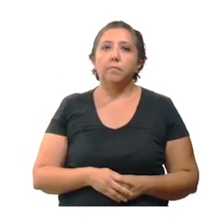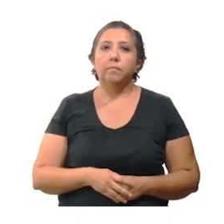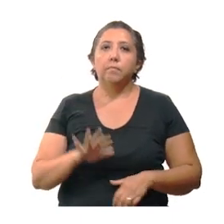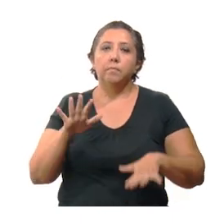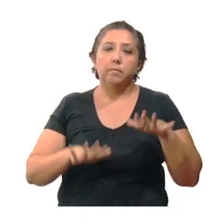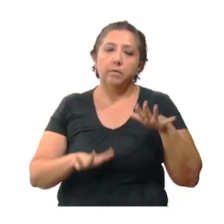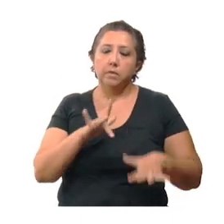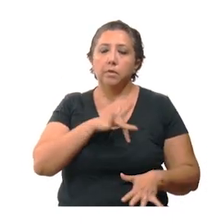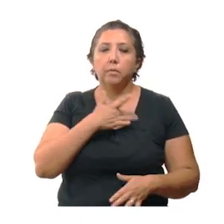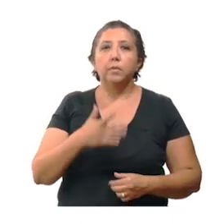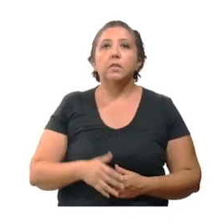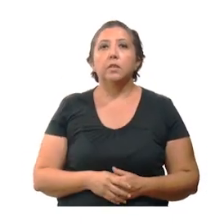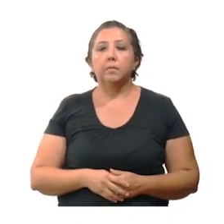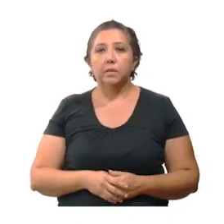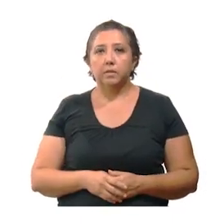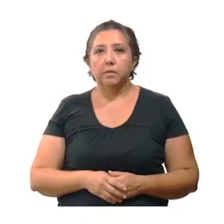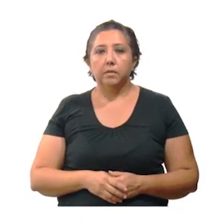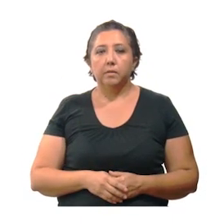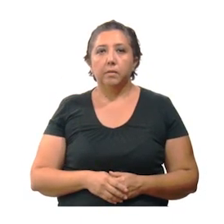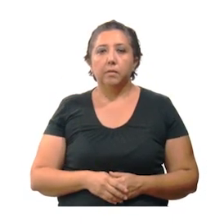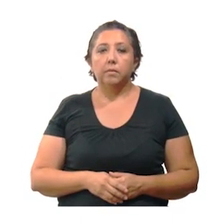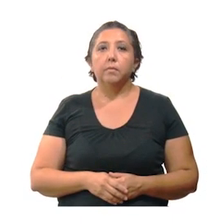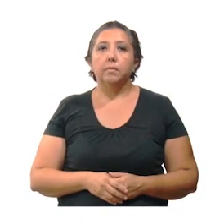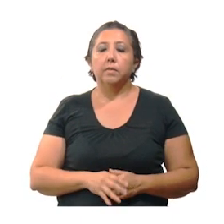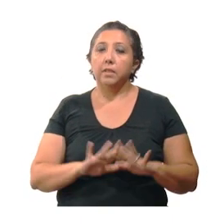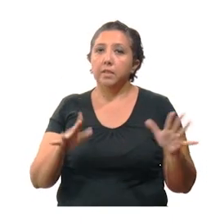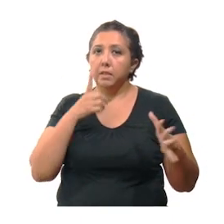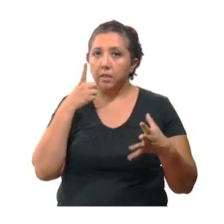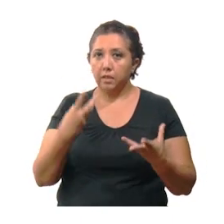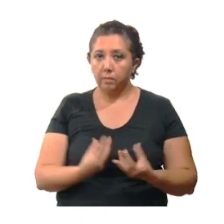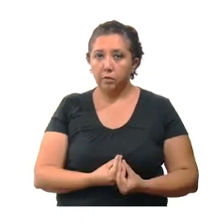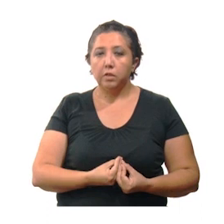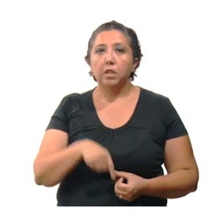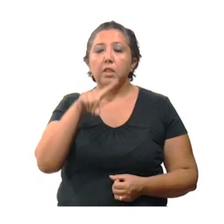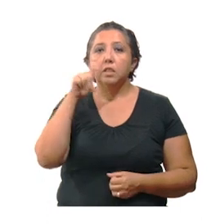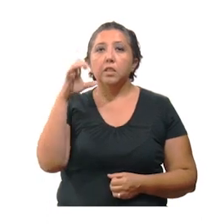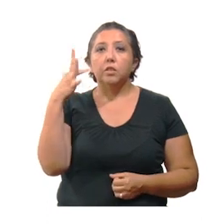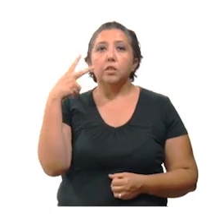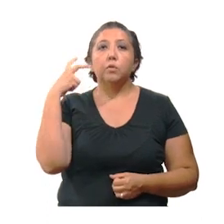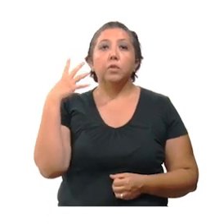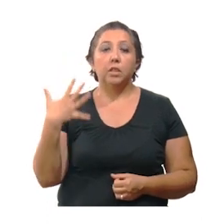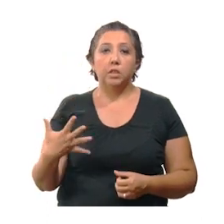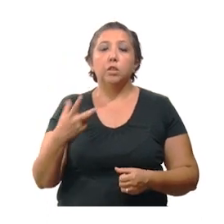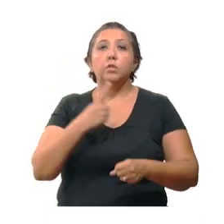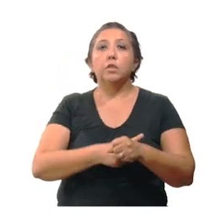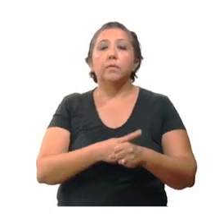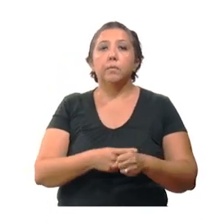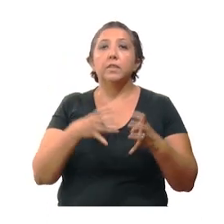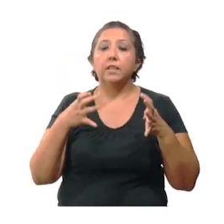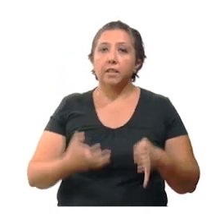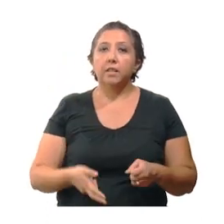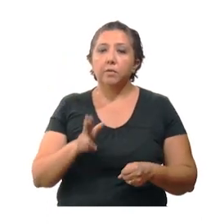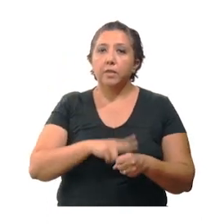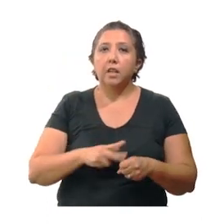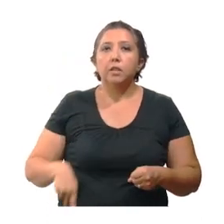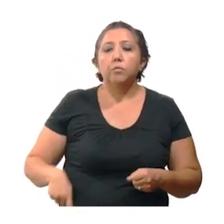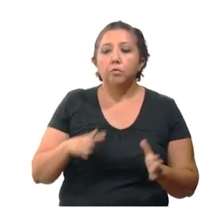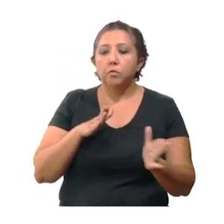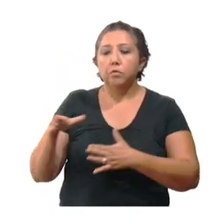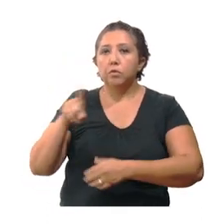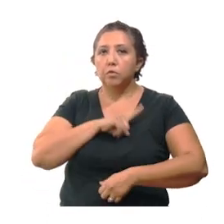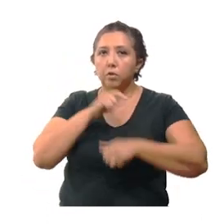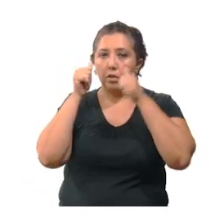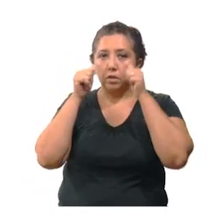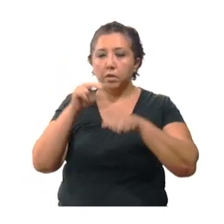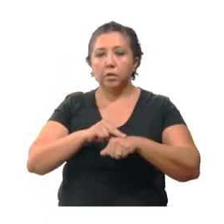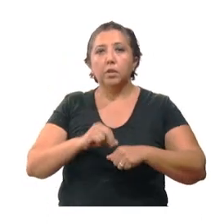de Yucatán. Presentan síntomas leves. Como ya se mencionó, 155 de los casos positivos están en hospitales